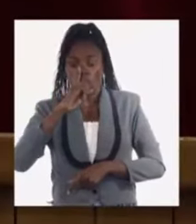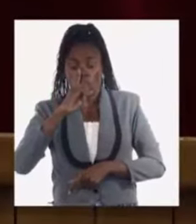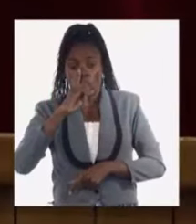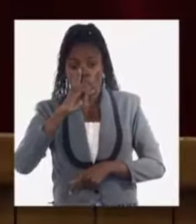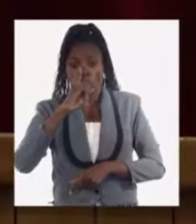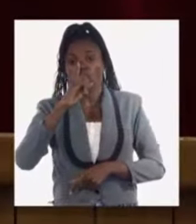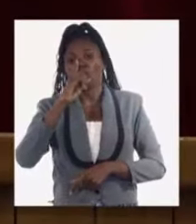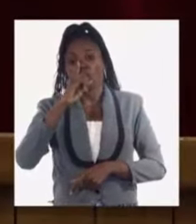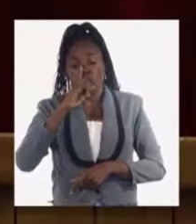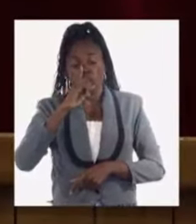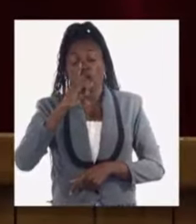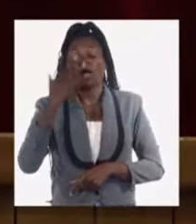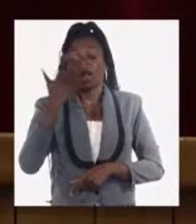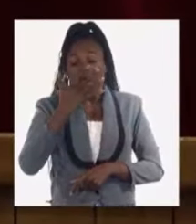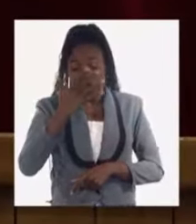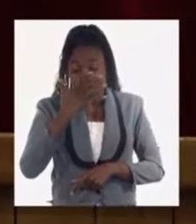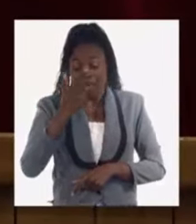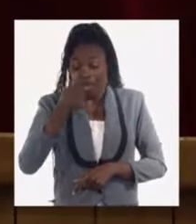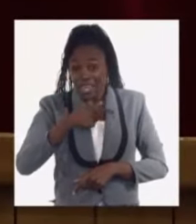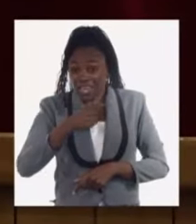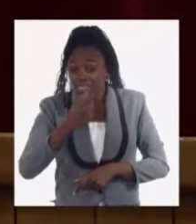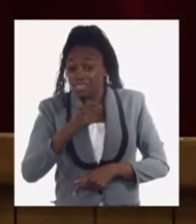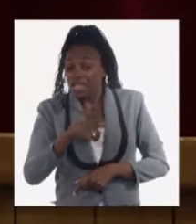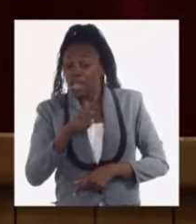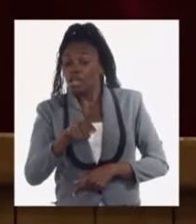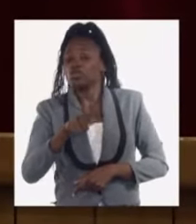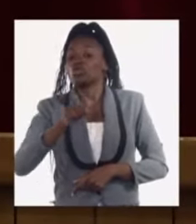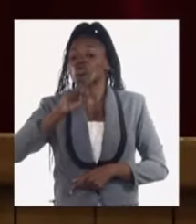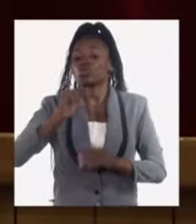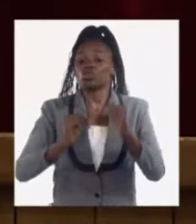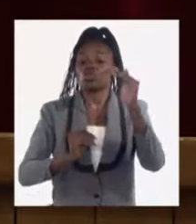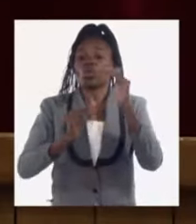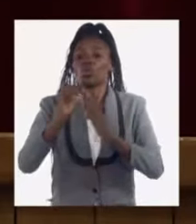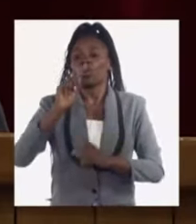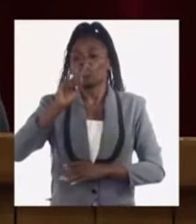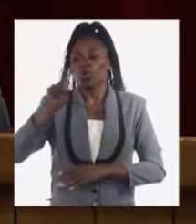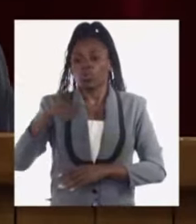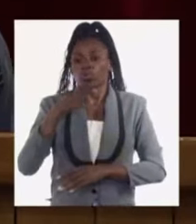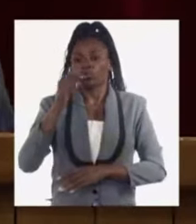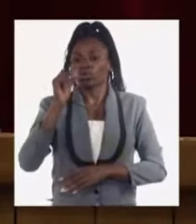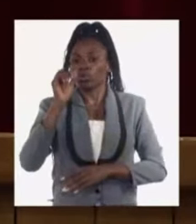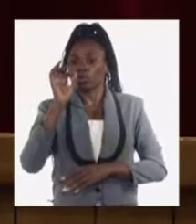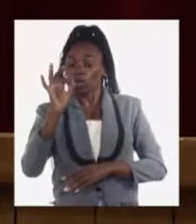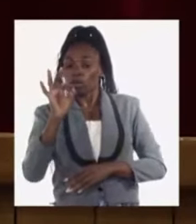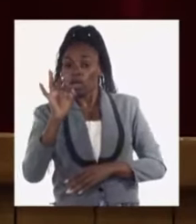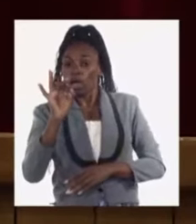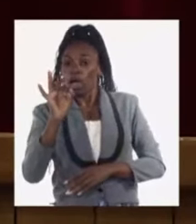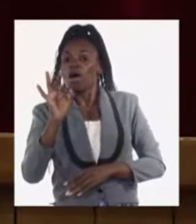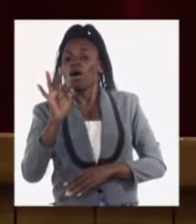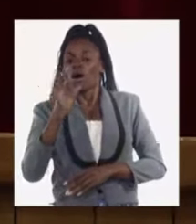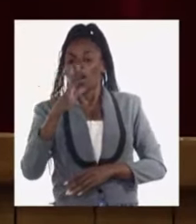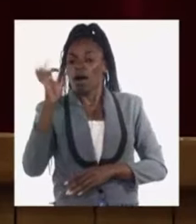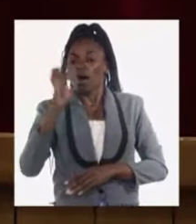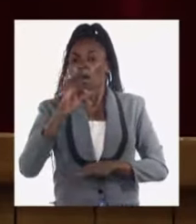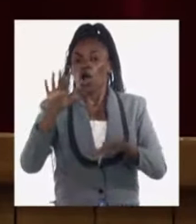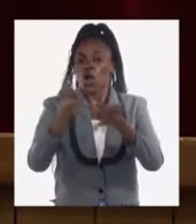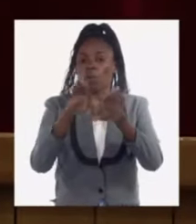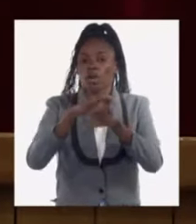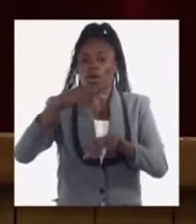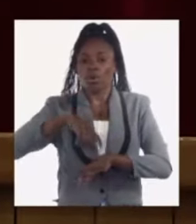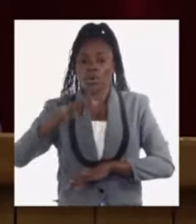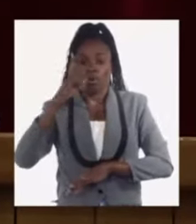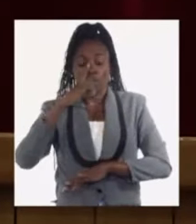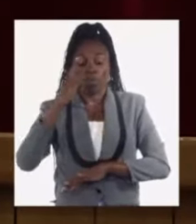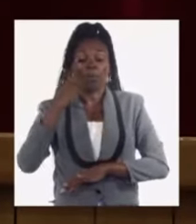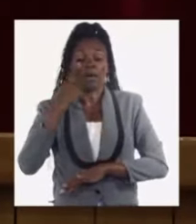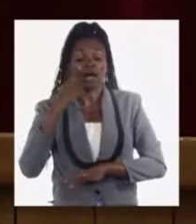.06%, o sea, que aunque baja el índice de inflación mensual, un tanto se ralentiza esa dinámica de